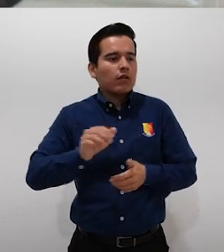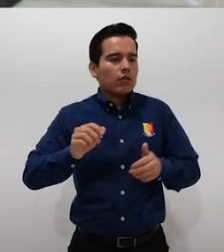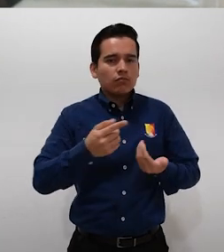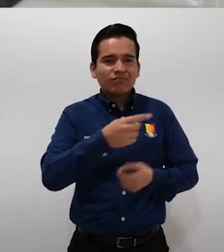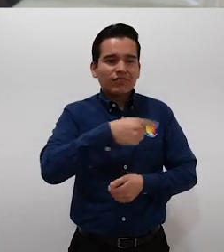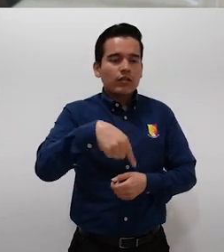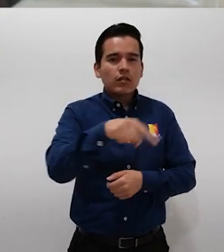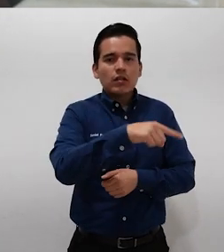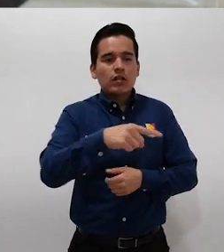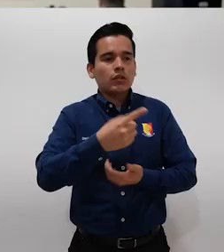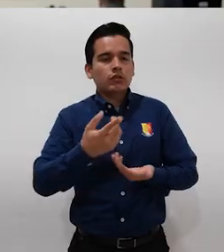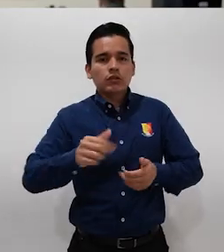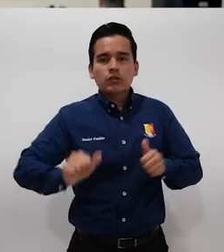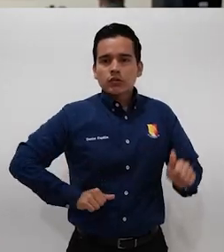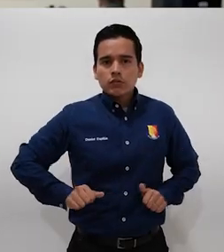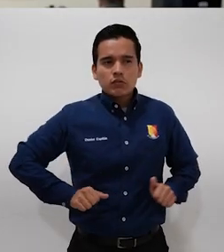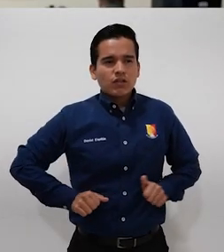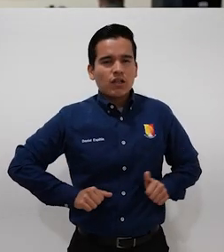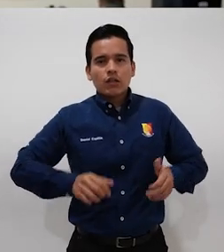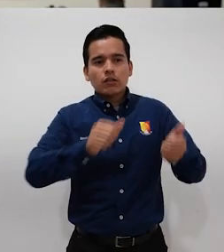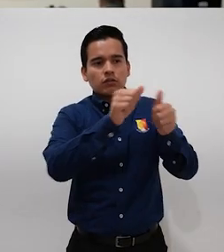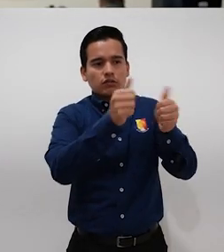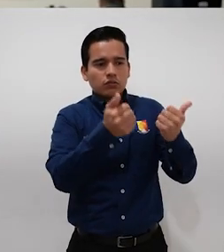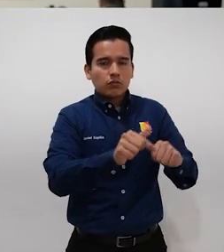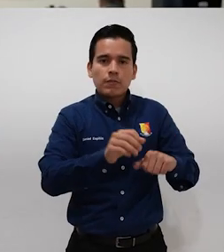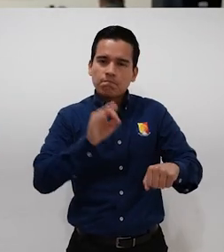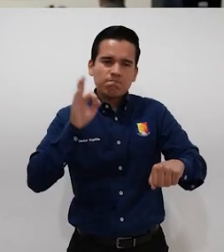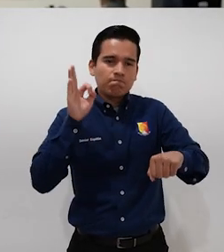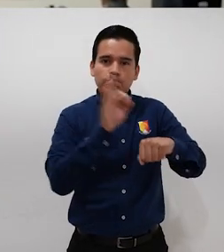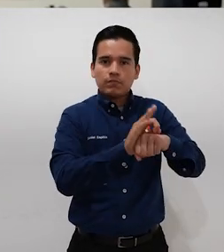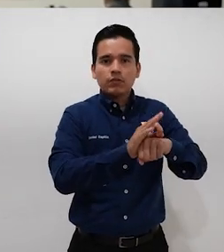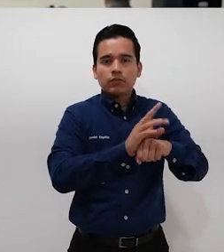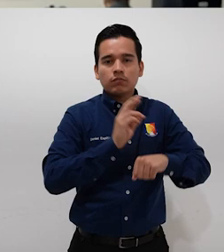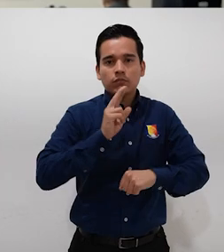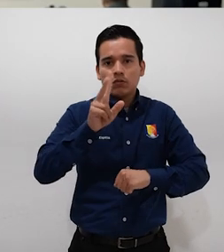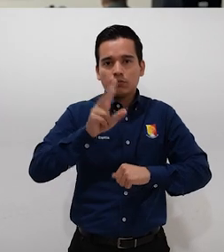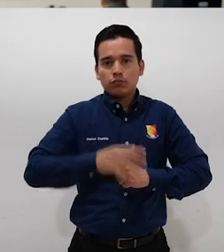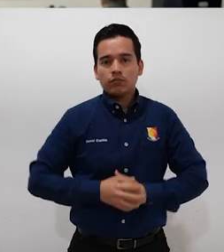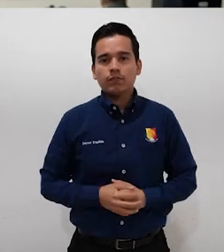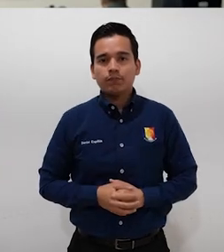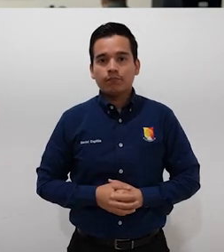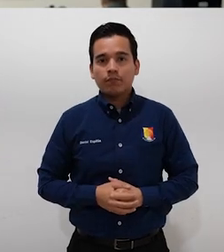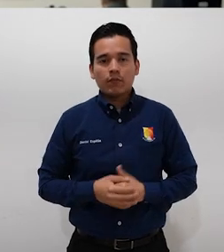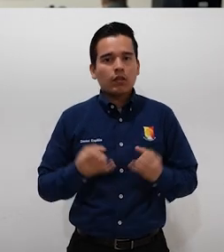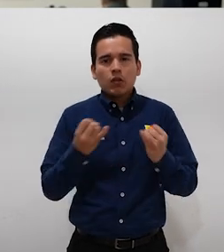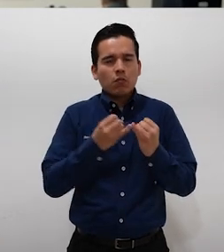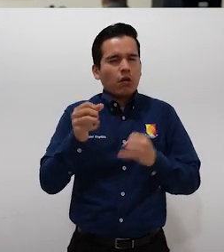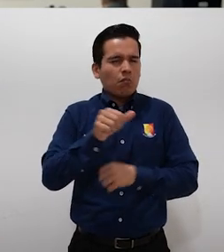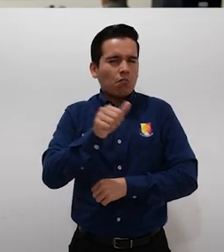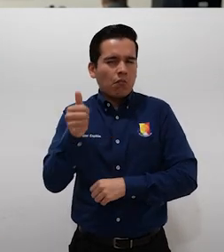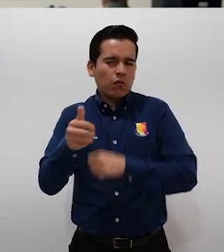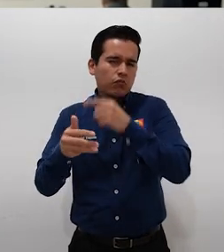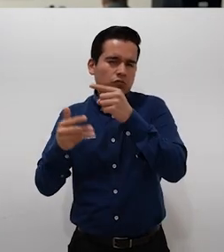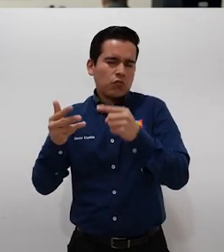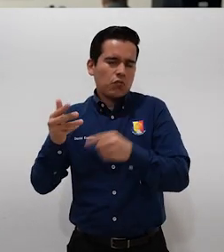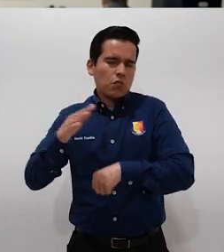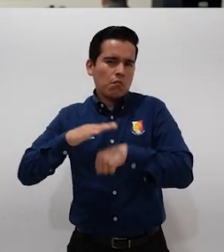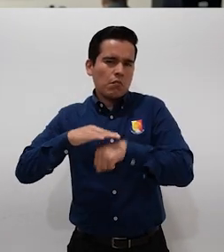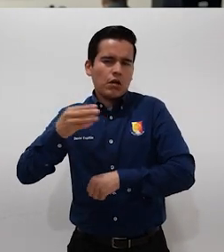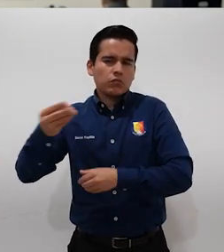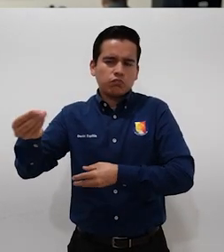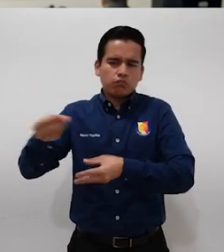para el desarrollo de esta actividad por parte de las artesanas y artesanos, entre otras aportaciones